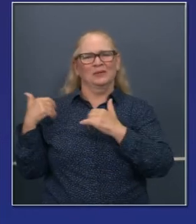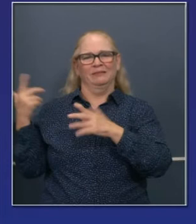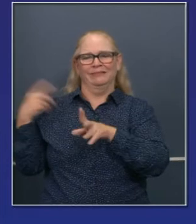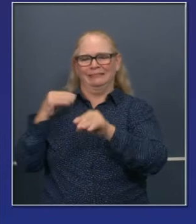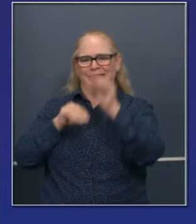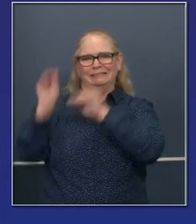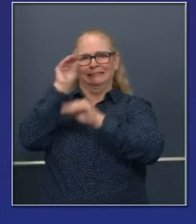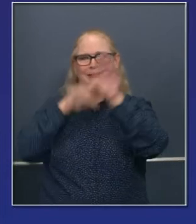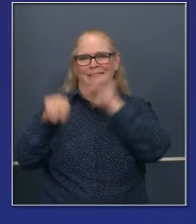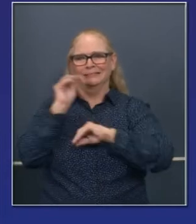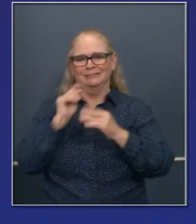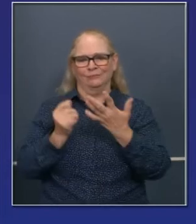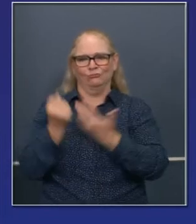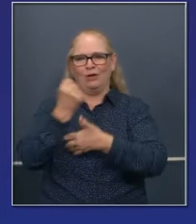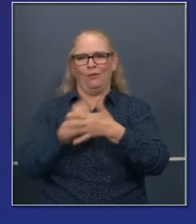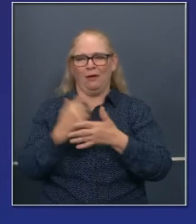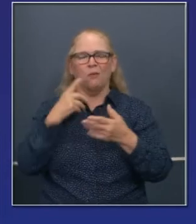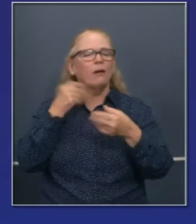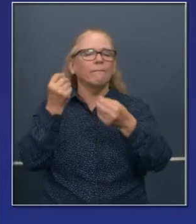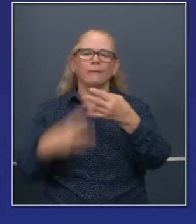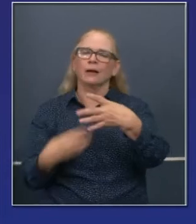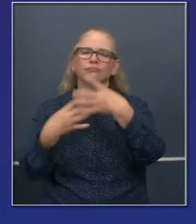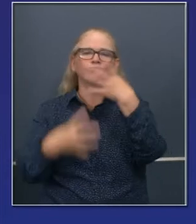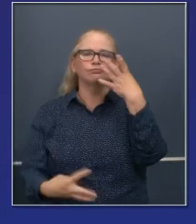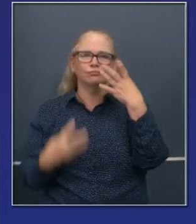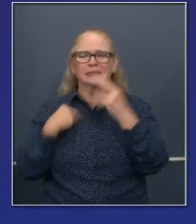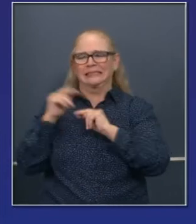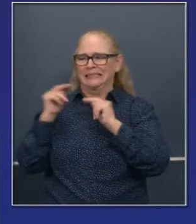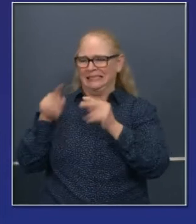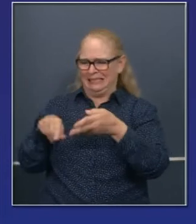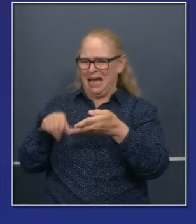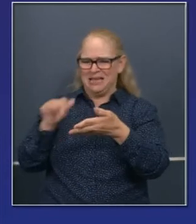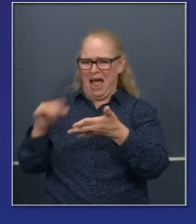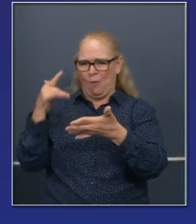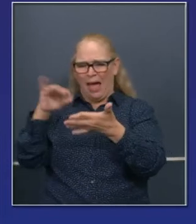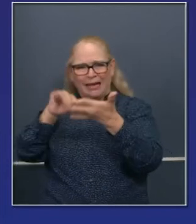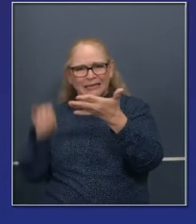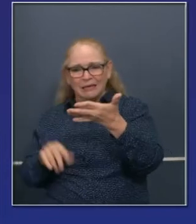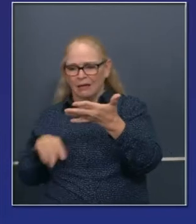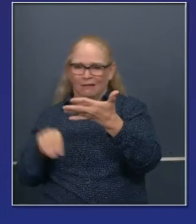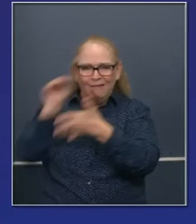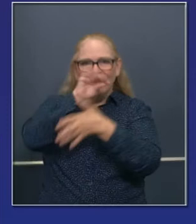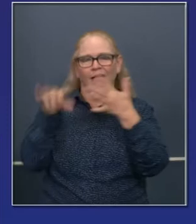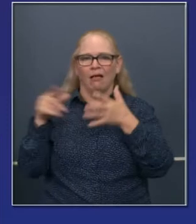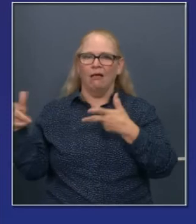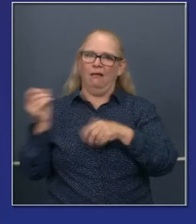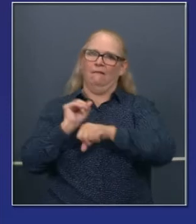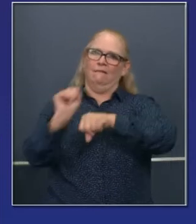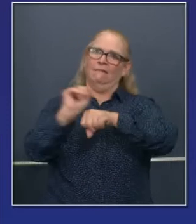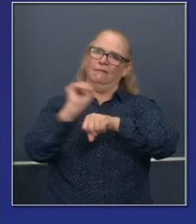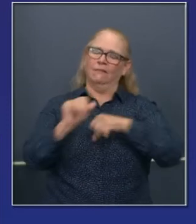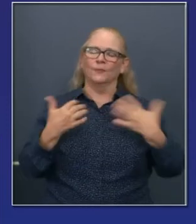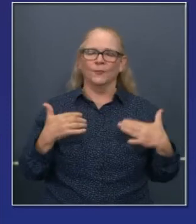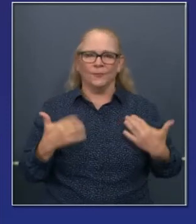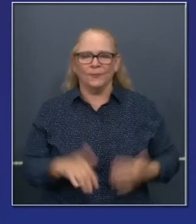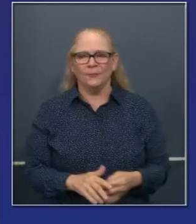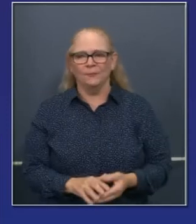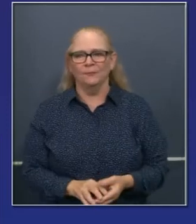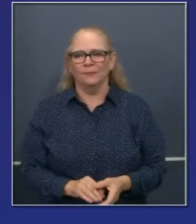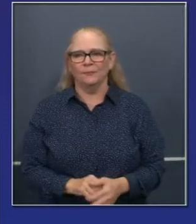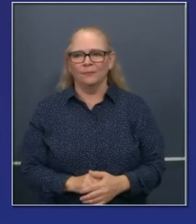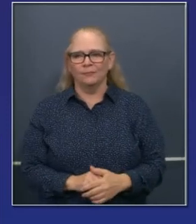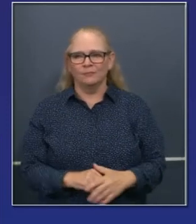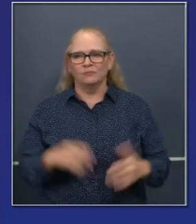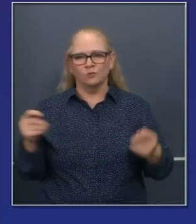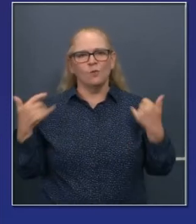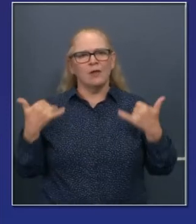No quiero mencionar proyectos de ley específicos, pero ciertamente el valor del tiempo y del dinero, ahí está incluido también el valor de